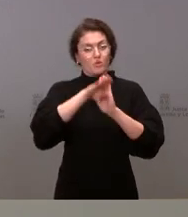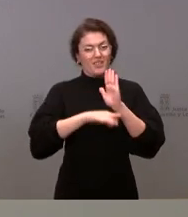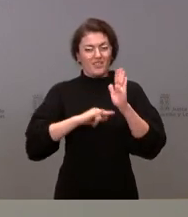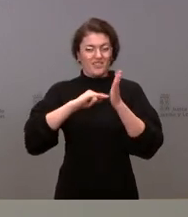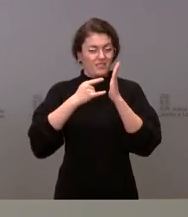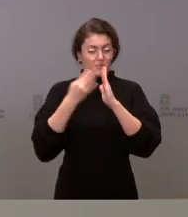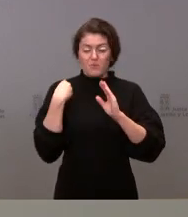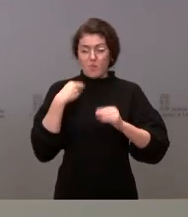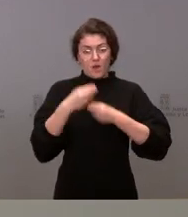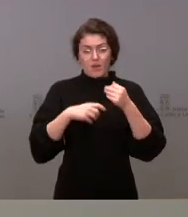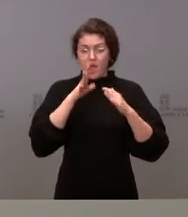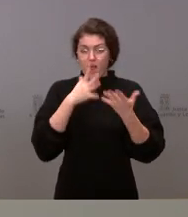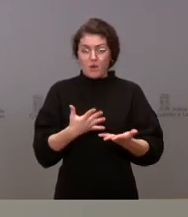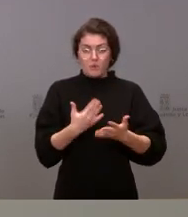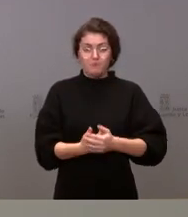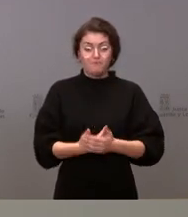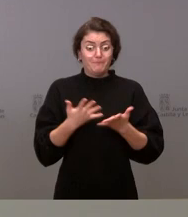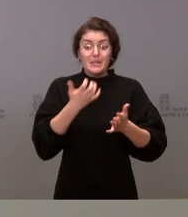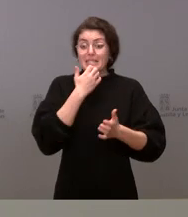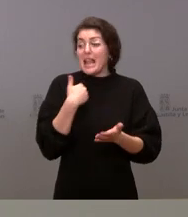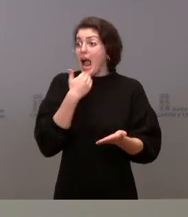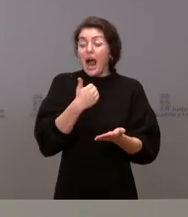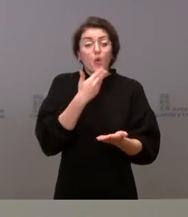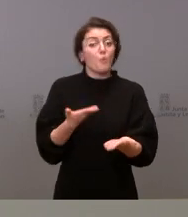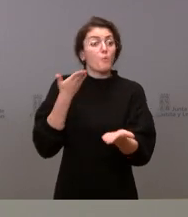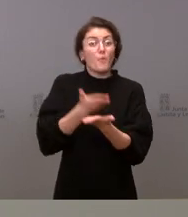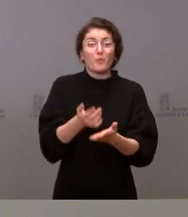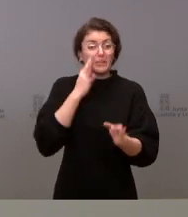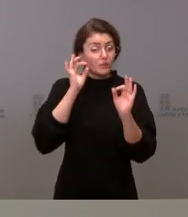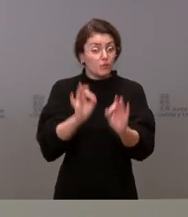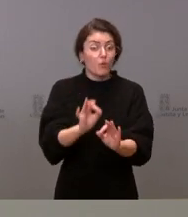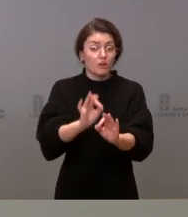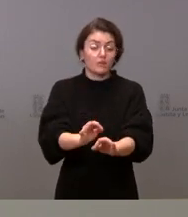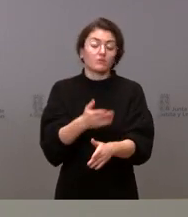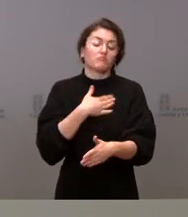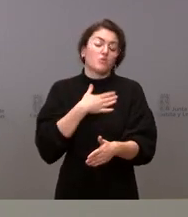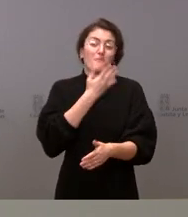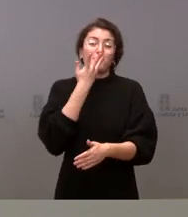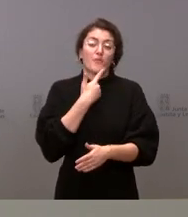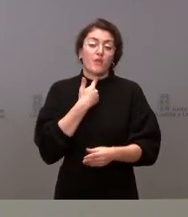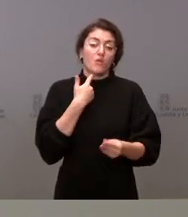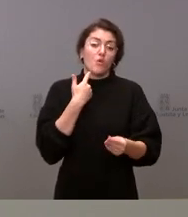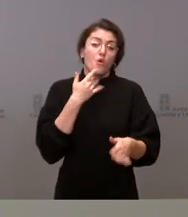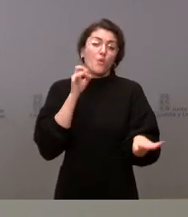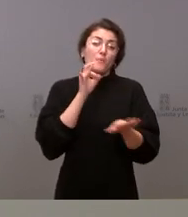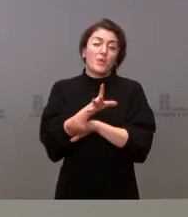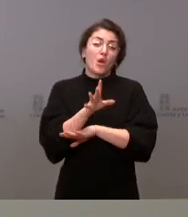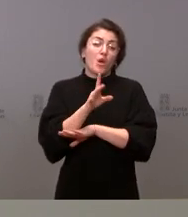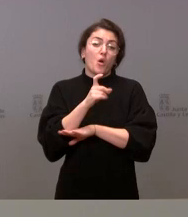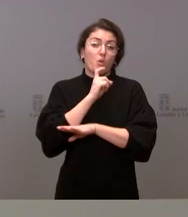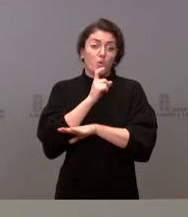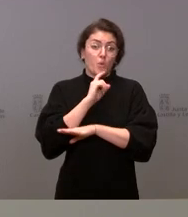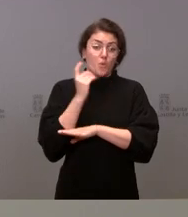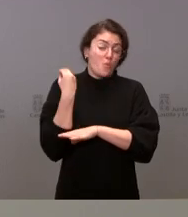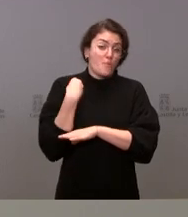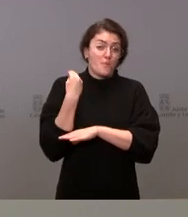momento actual pero si tiene alguna propuesta concreta yo prefiero que me las haga llegar como hacen otros presidentes de colegios de médicos directamente